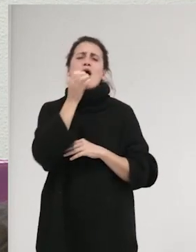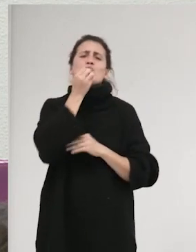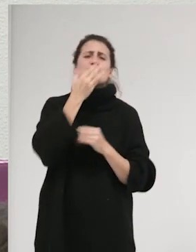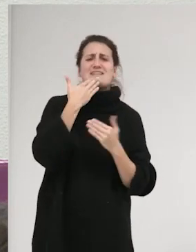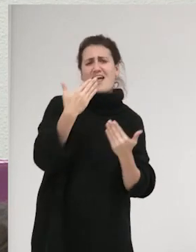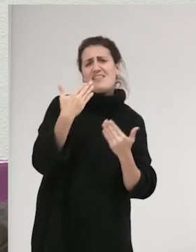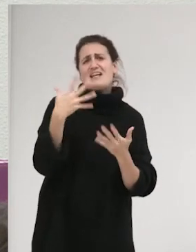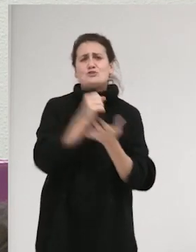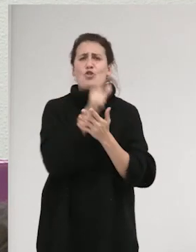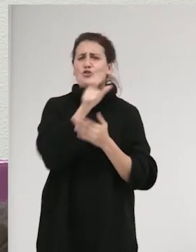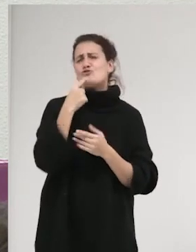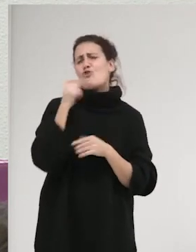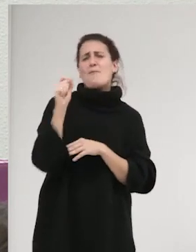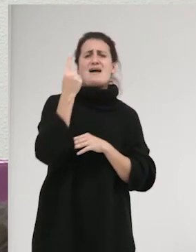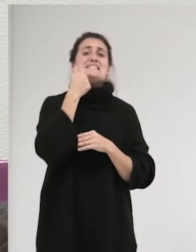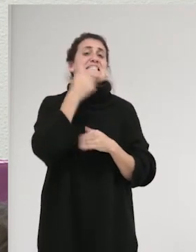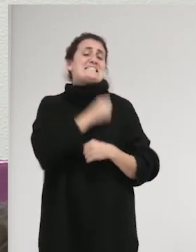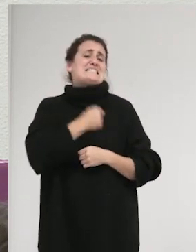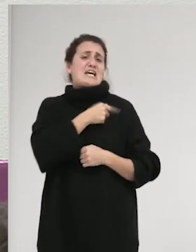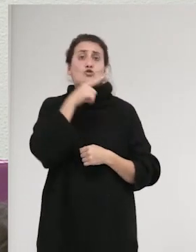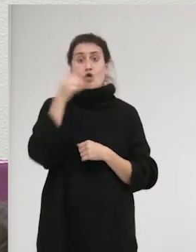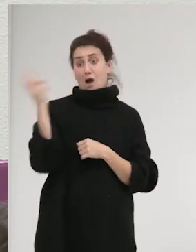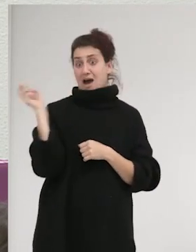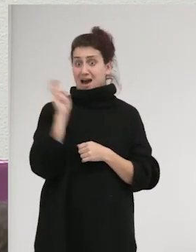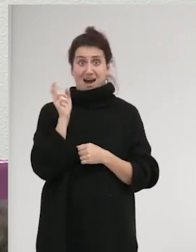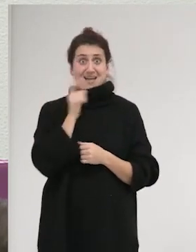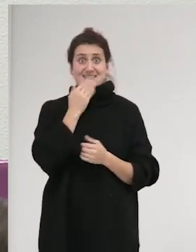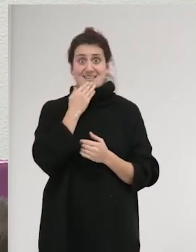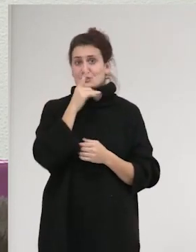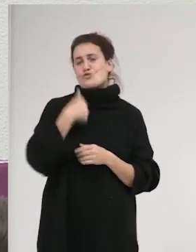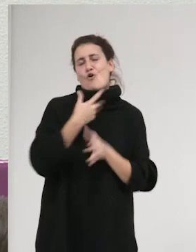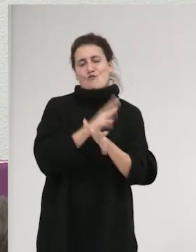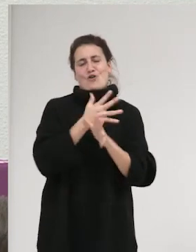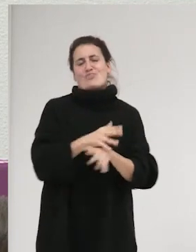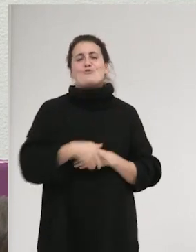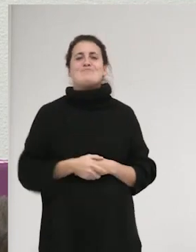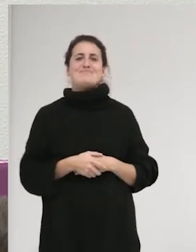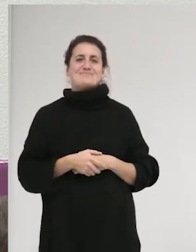mundo que me ha apoyado, sois lo más, siento no haber pasado antes por aquí, es que estaba follando.